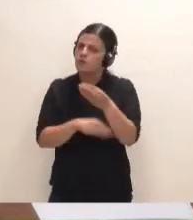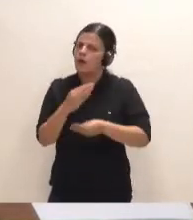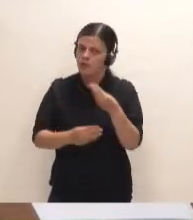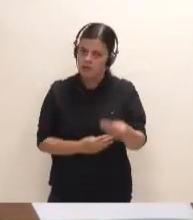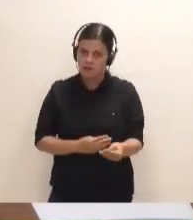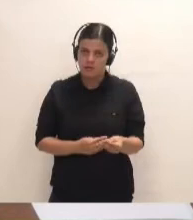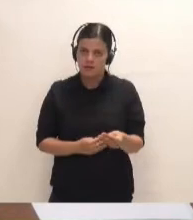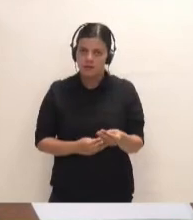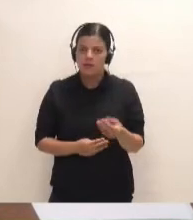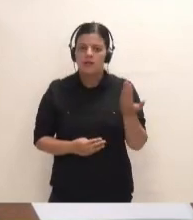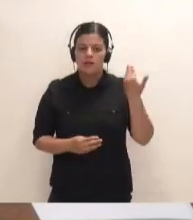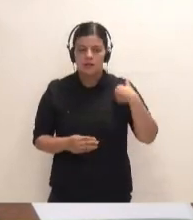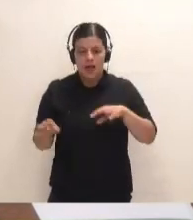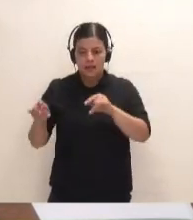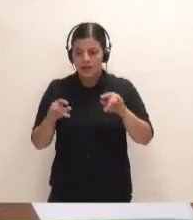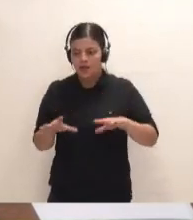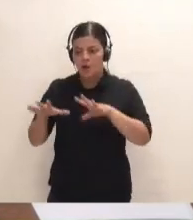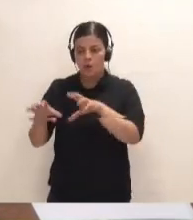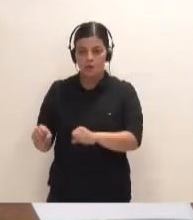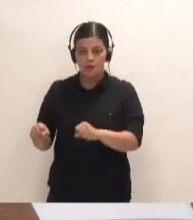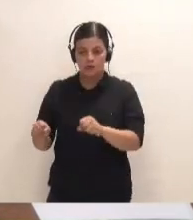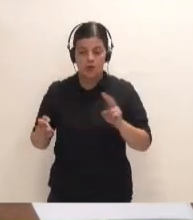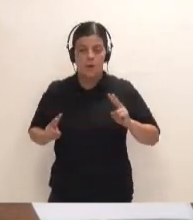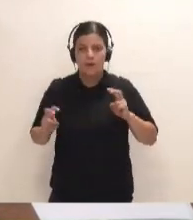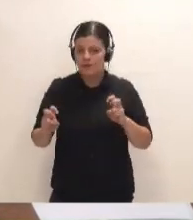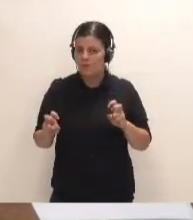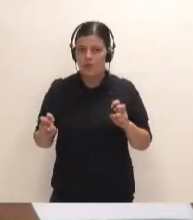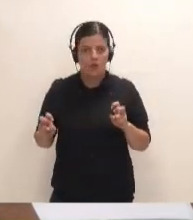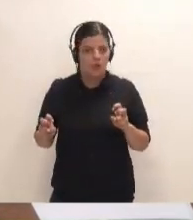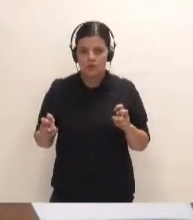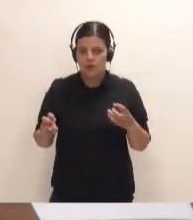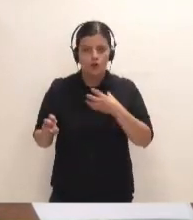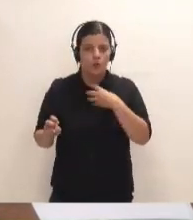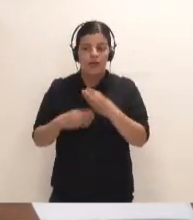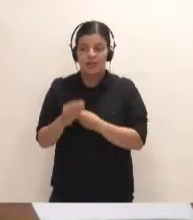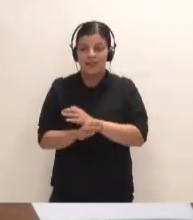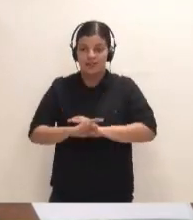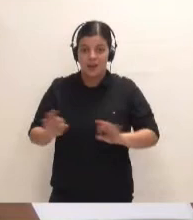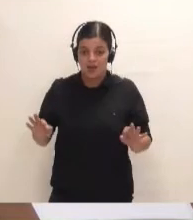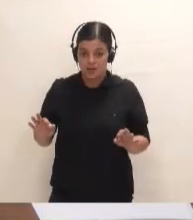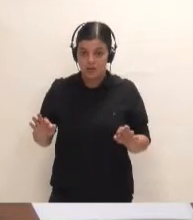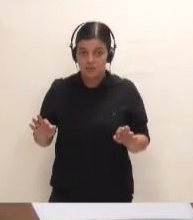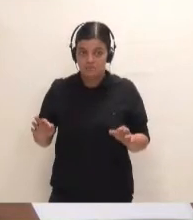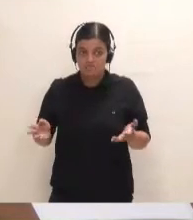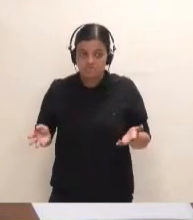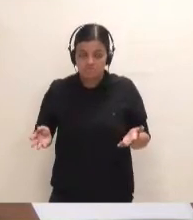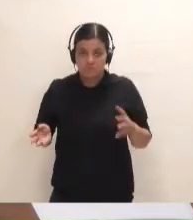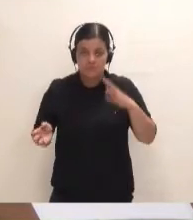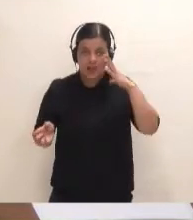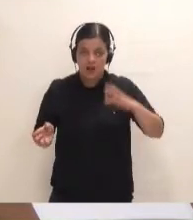y que llevan ocupando un terreno en el que de entrada no podían hacer actuación alguna, pues no creo que